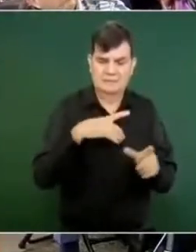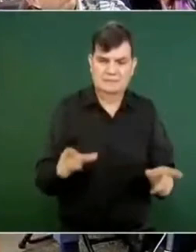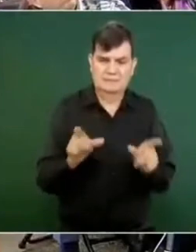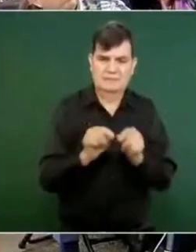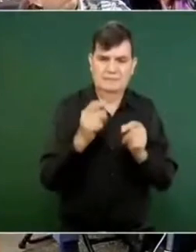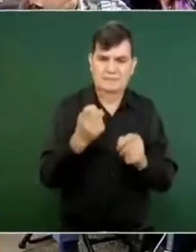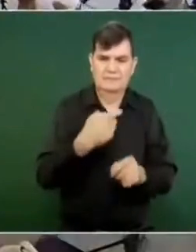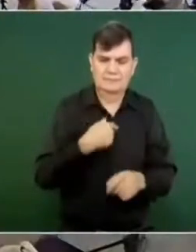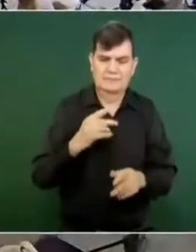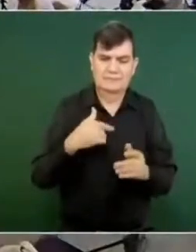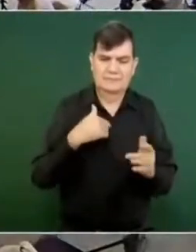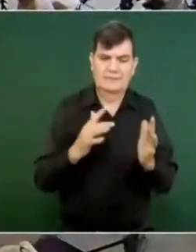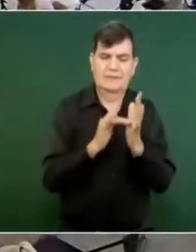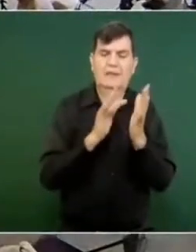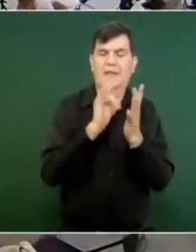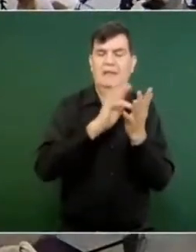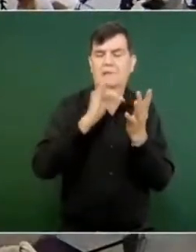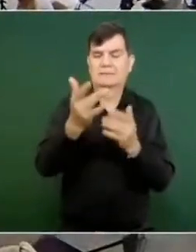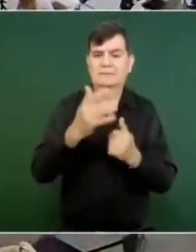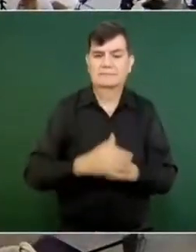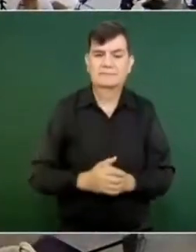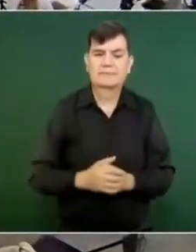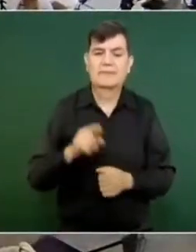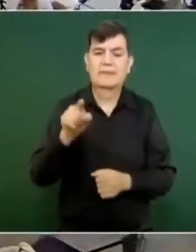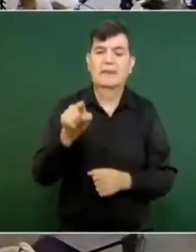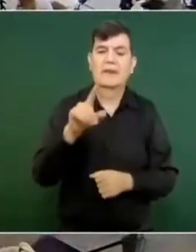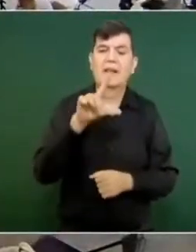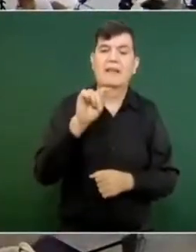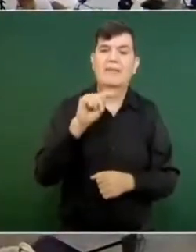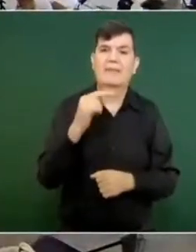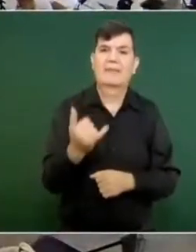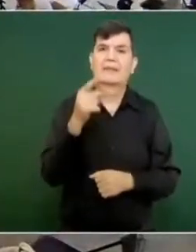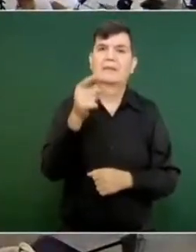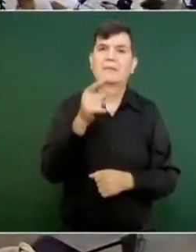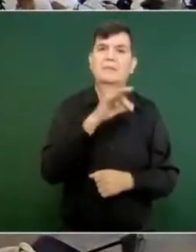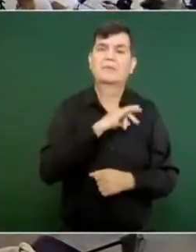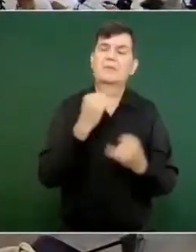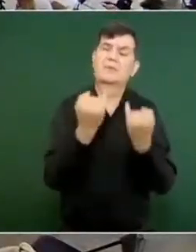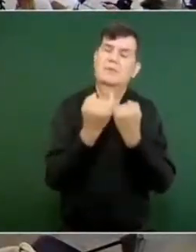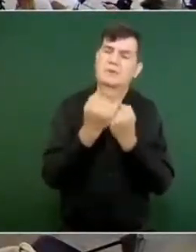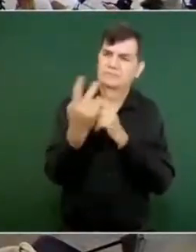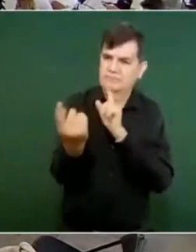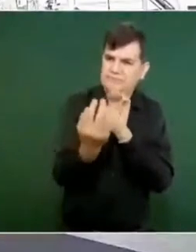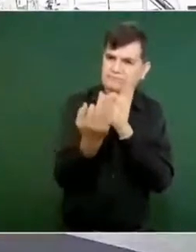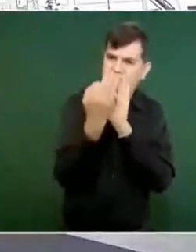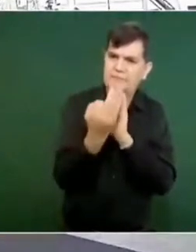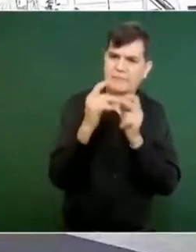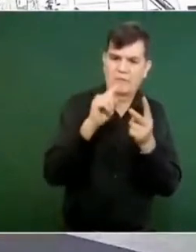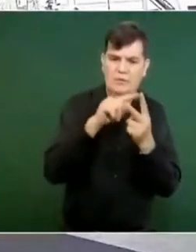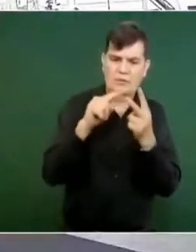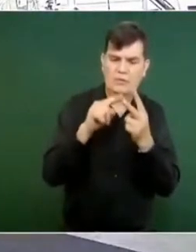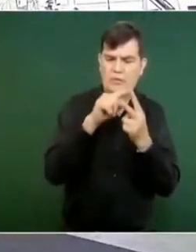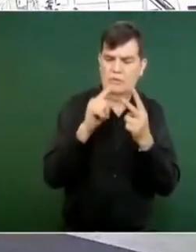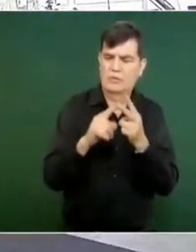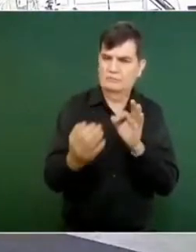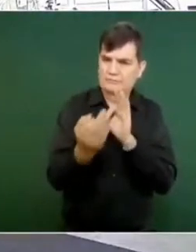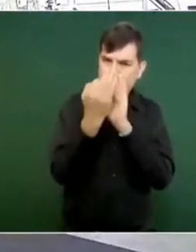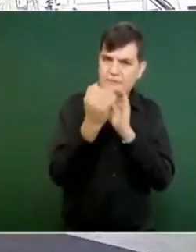finalizaría mi participación. Le agradezco. Con Leti, a ver si lo puedes tratar, los dos casos, ¿no?